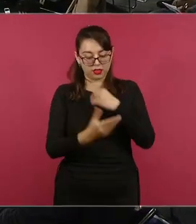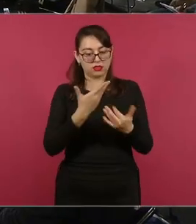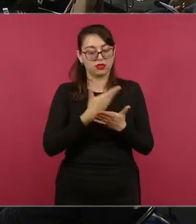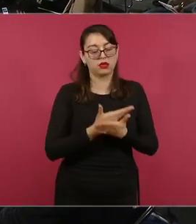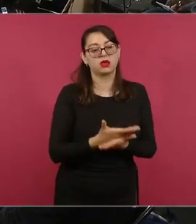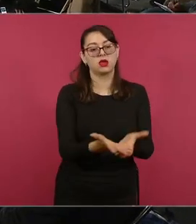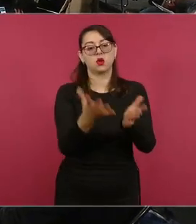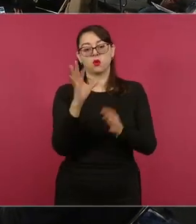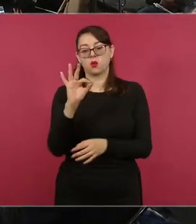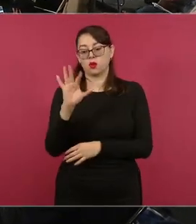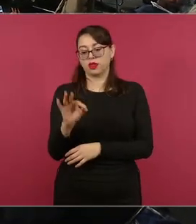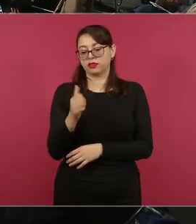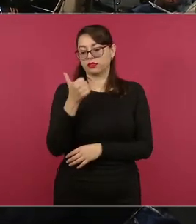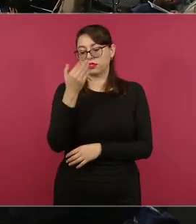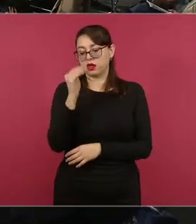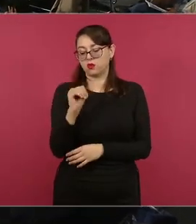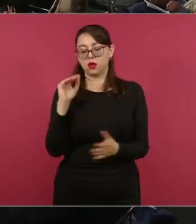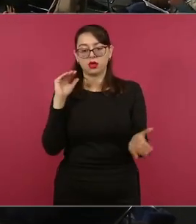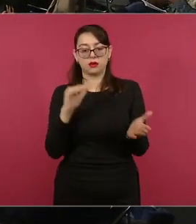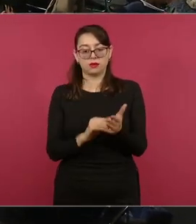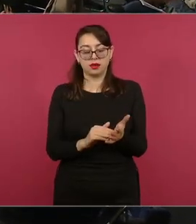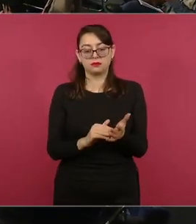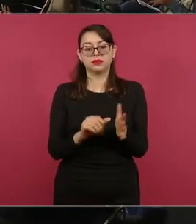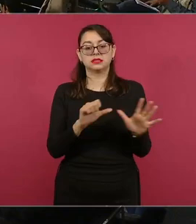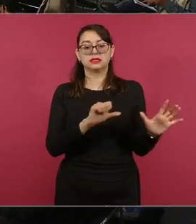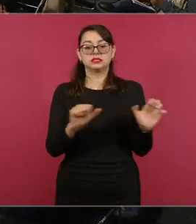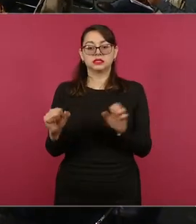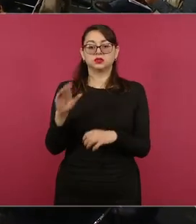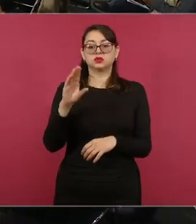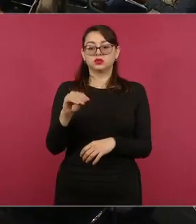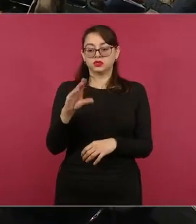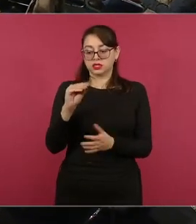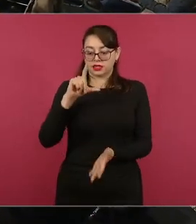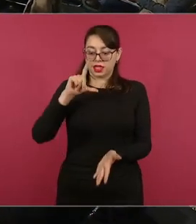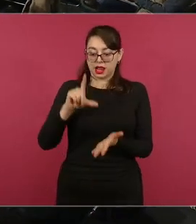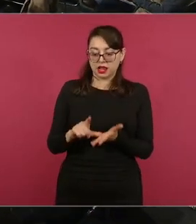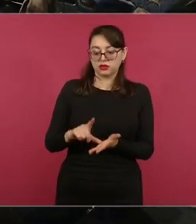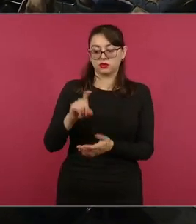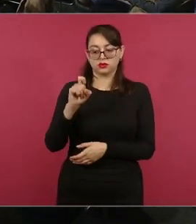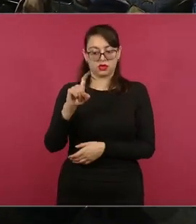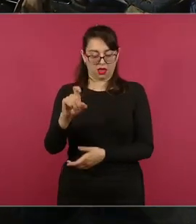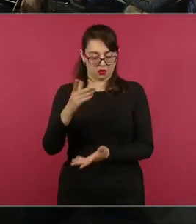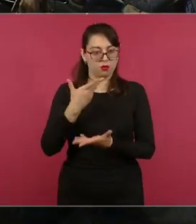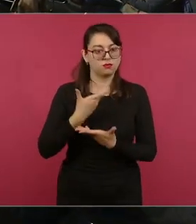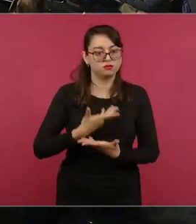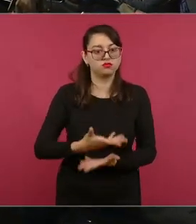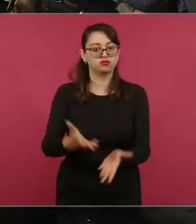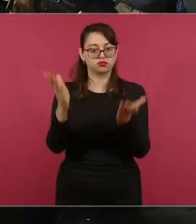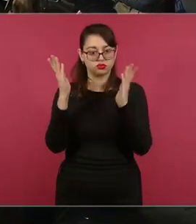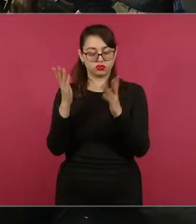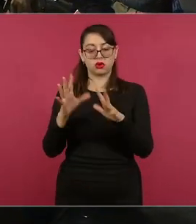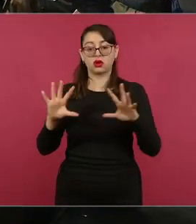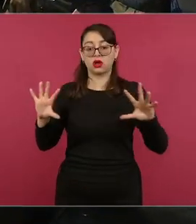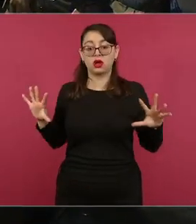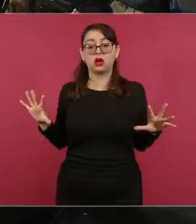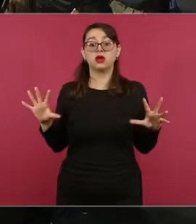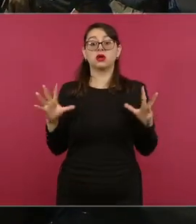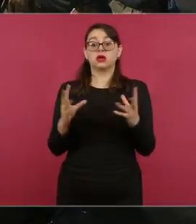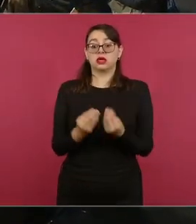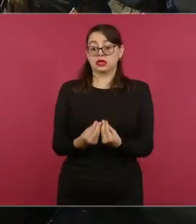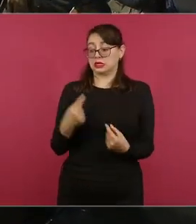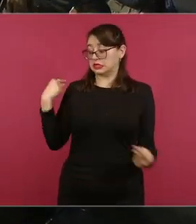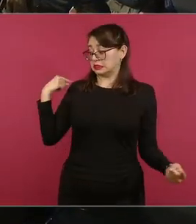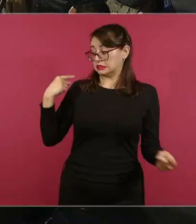cuarenta y nueve mil seiscientos ochenta litros de agua que se distribuyeron. Para un total de los cinco